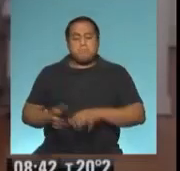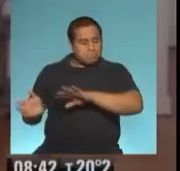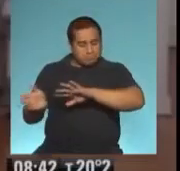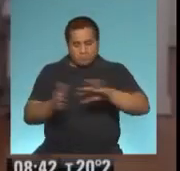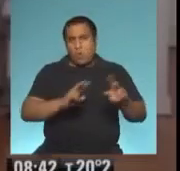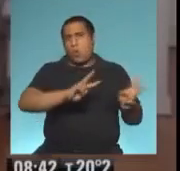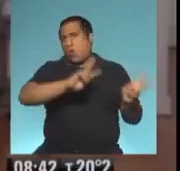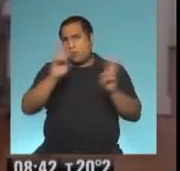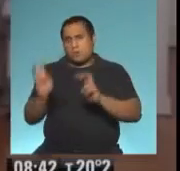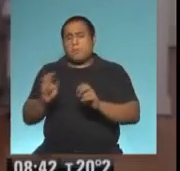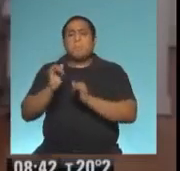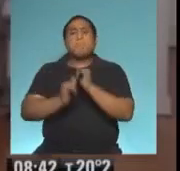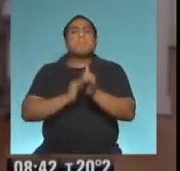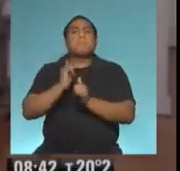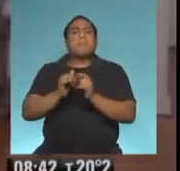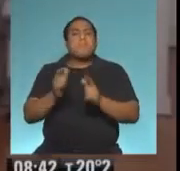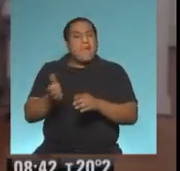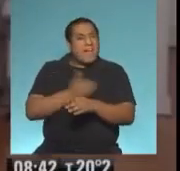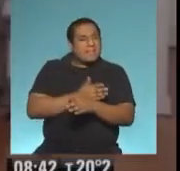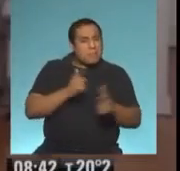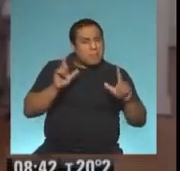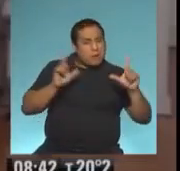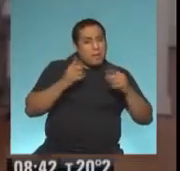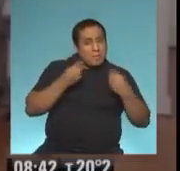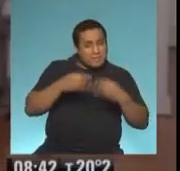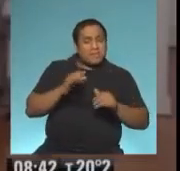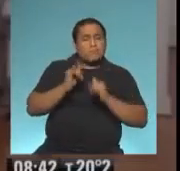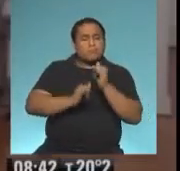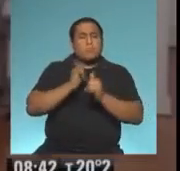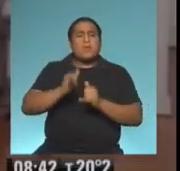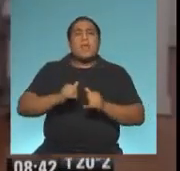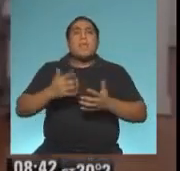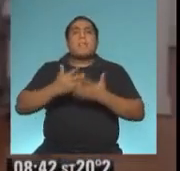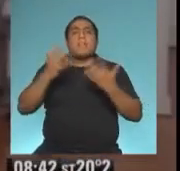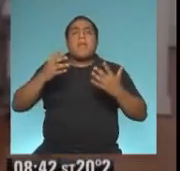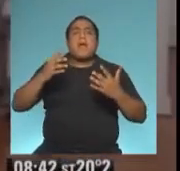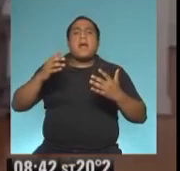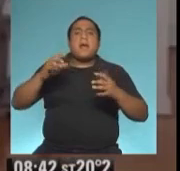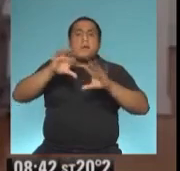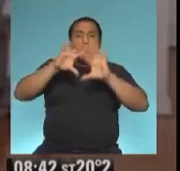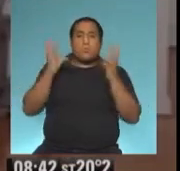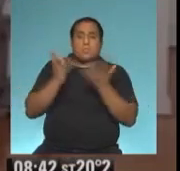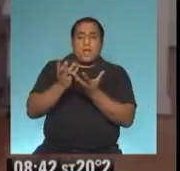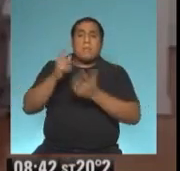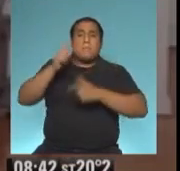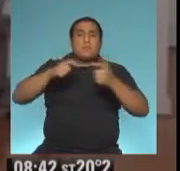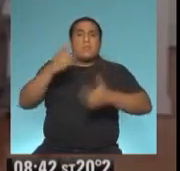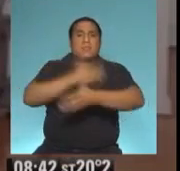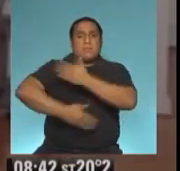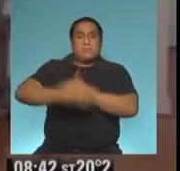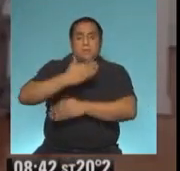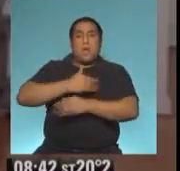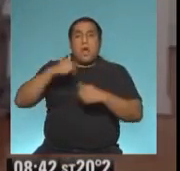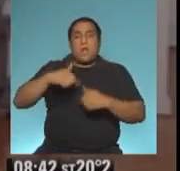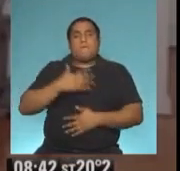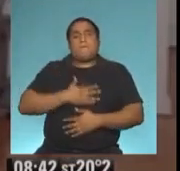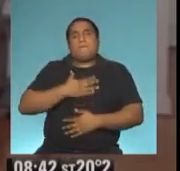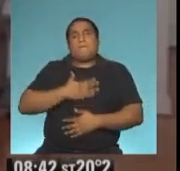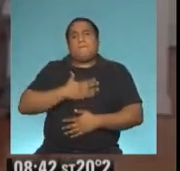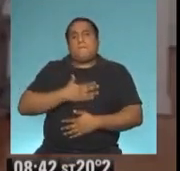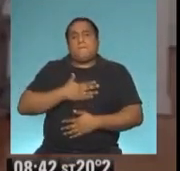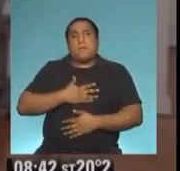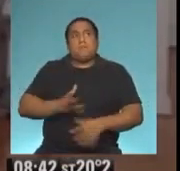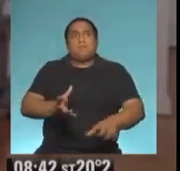Como les decía al comienzo del programa, porque también es el Día Internacional de las Personas con Discapacidad y tenemos el enorme placer de hablar con alguien